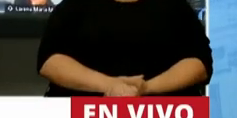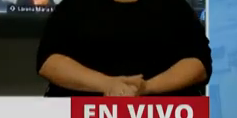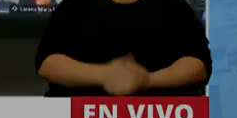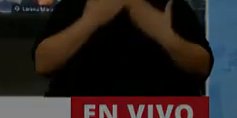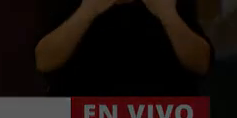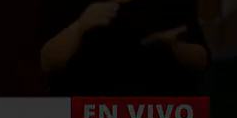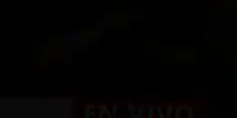Gracias, diputada. En el uso